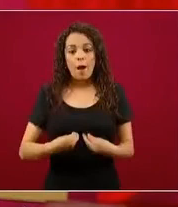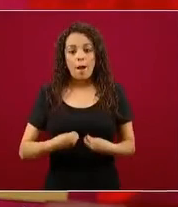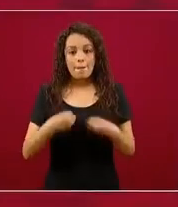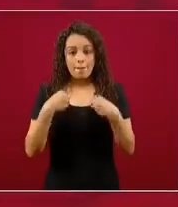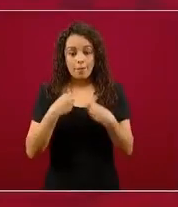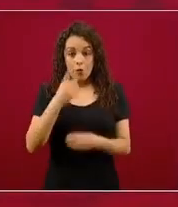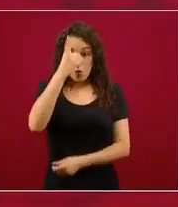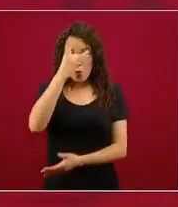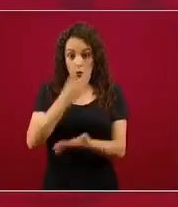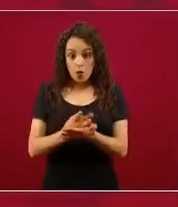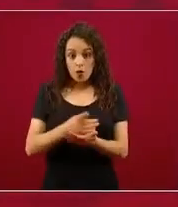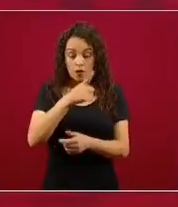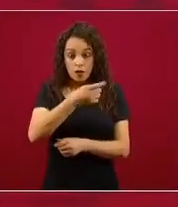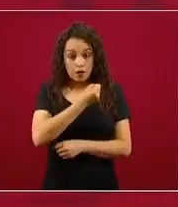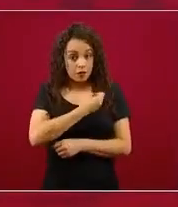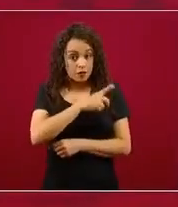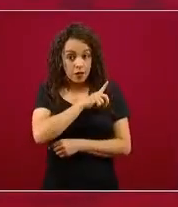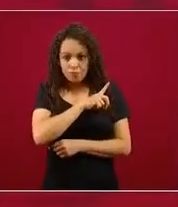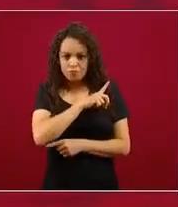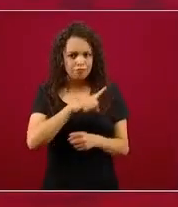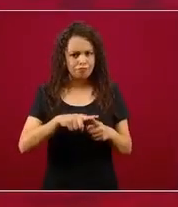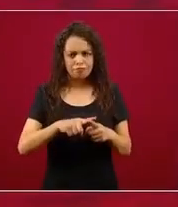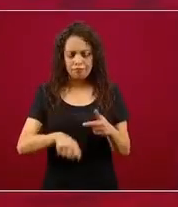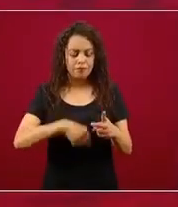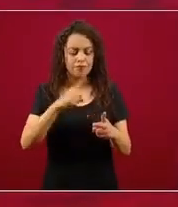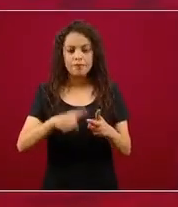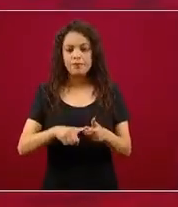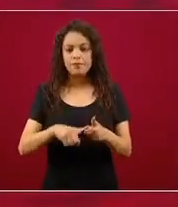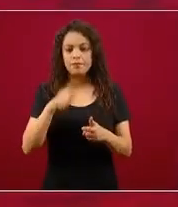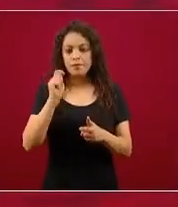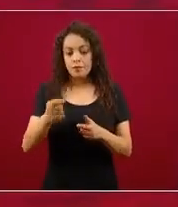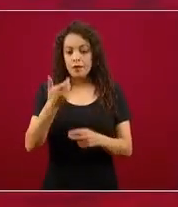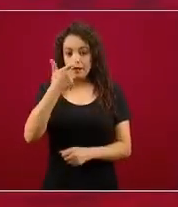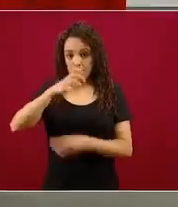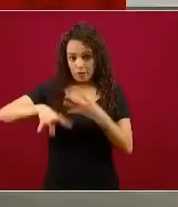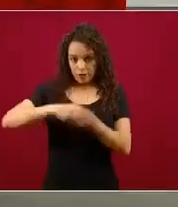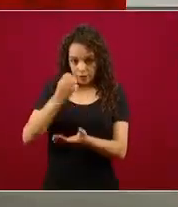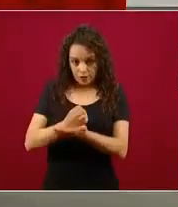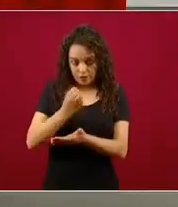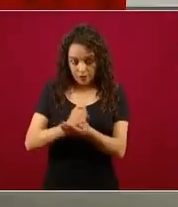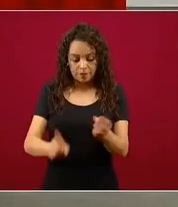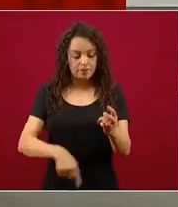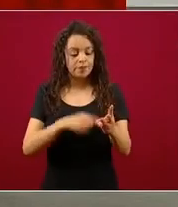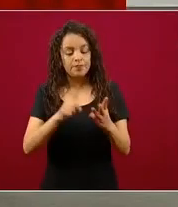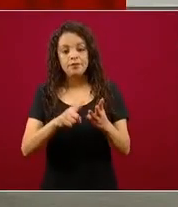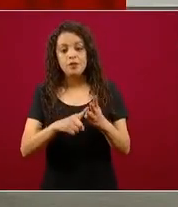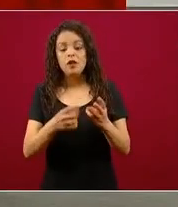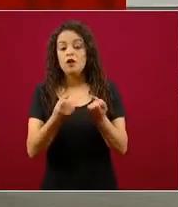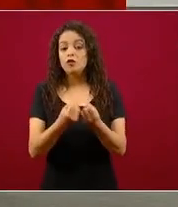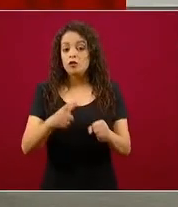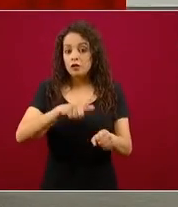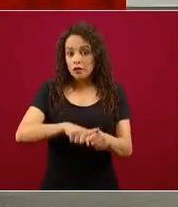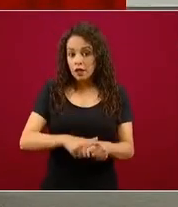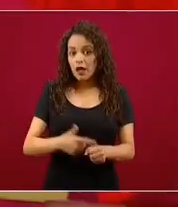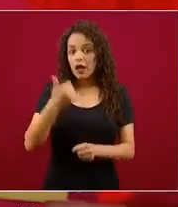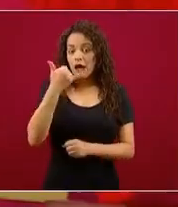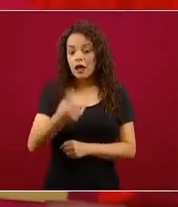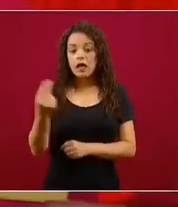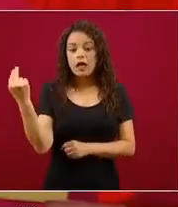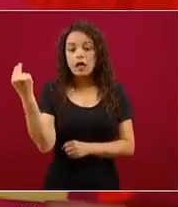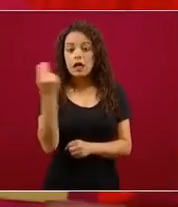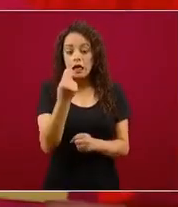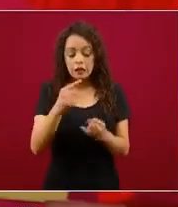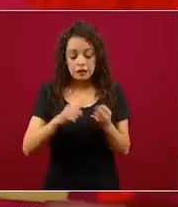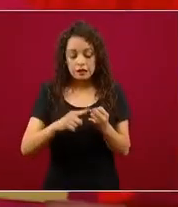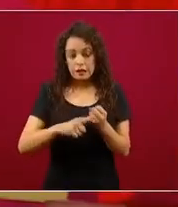sino también en el campo económico, el campo social y las necesidades de los estados las pueden reconocer